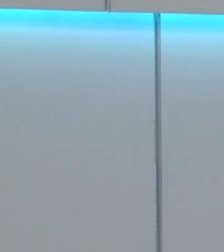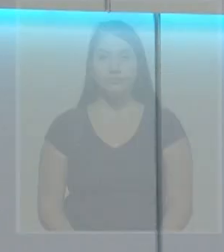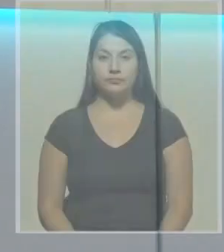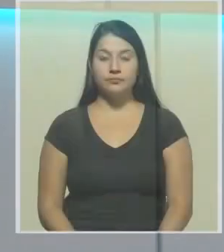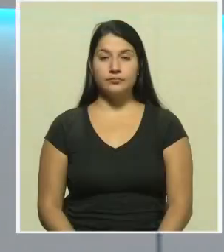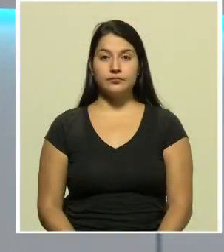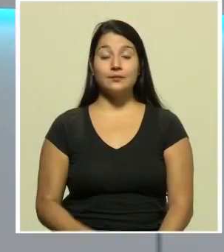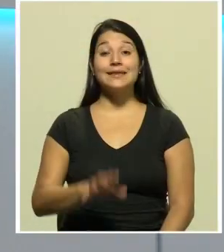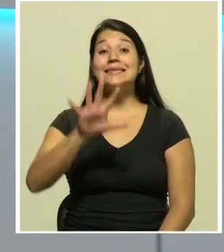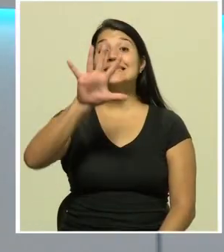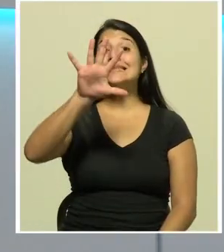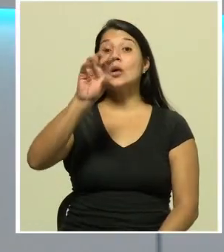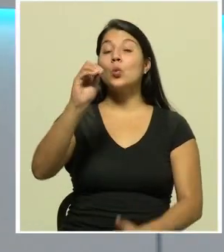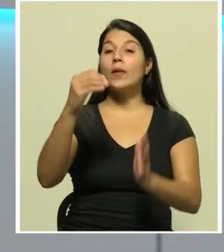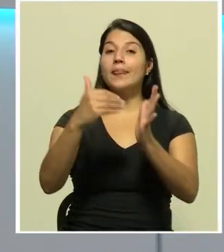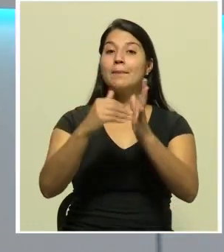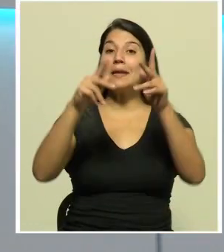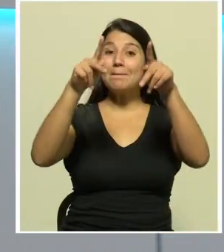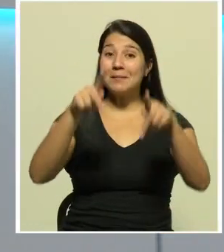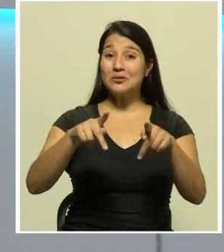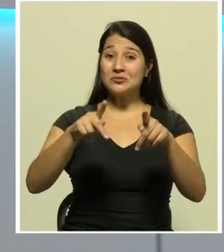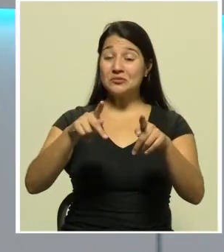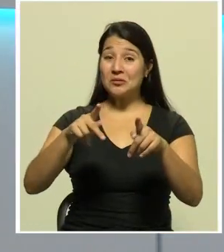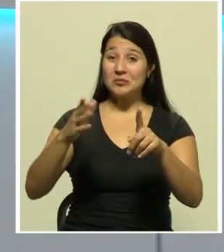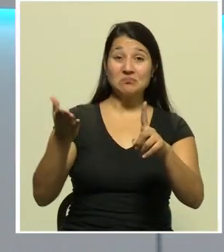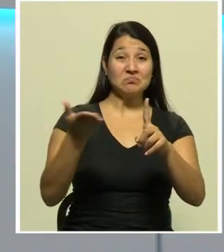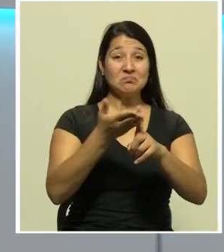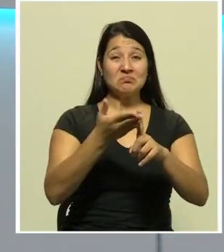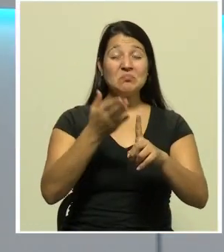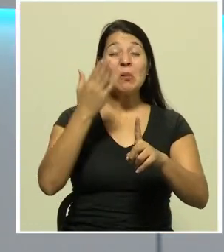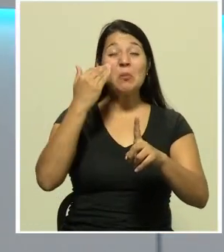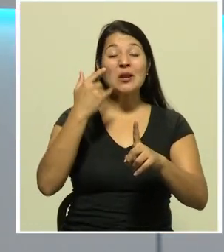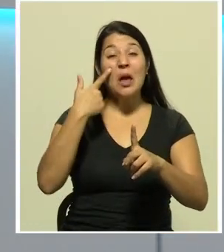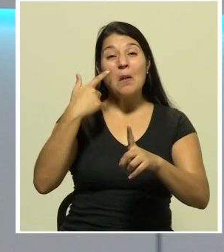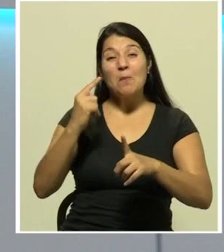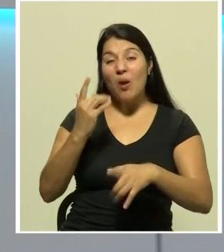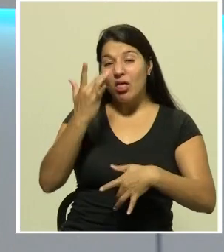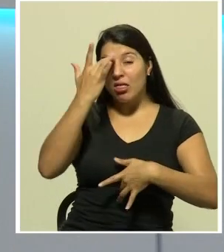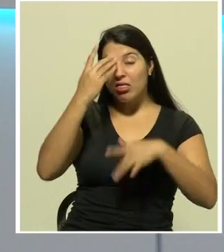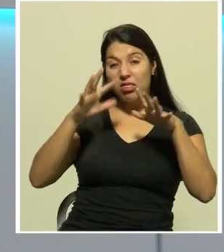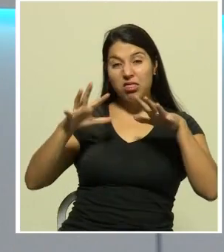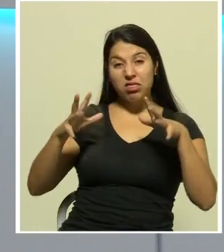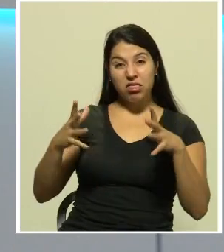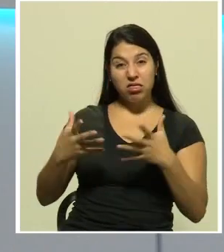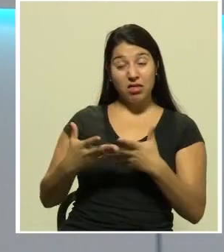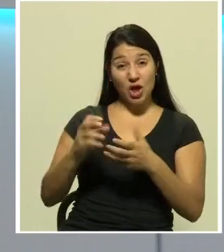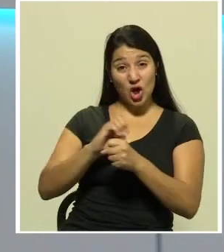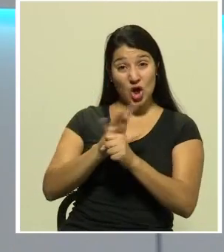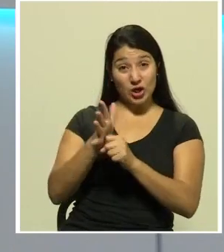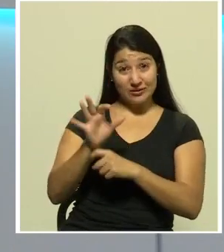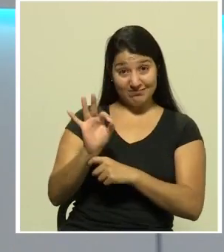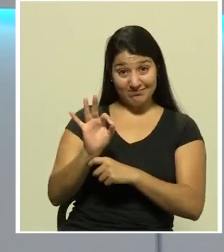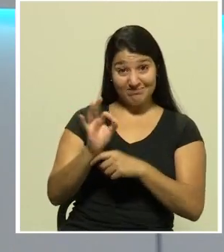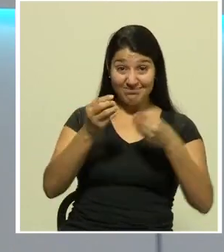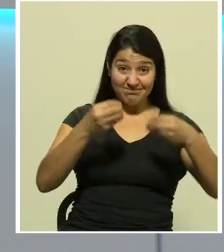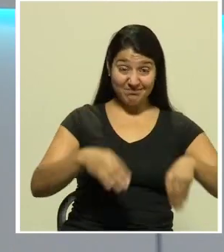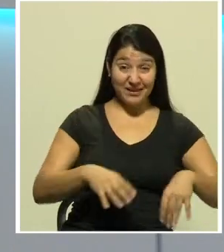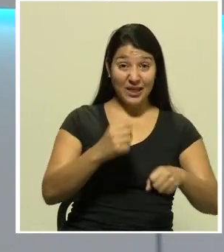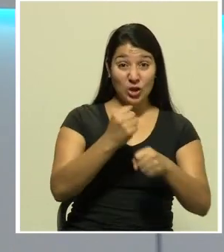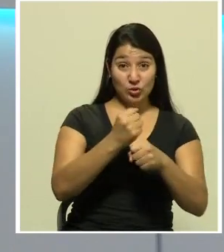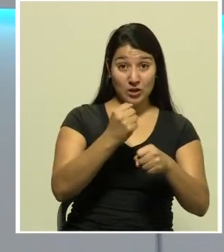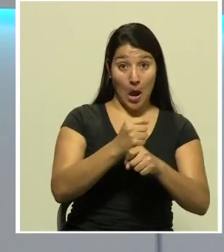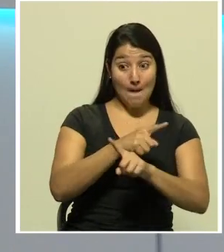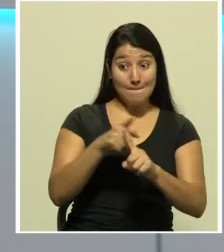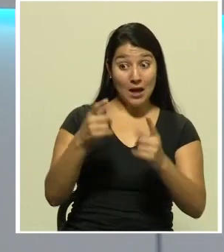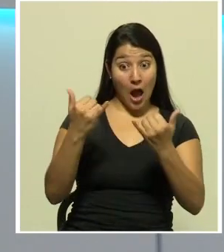50 mil personas afectadas laboralmente por la pandemia de COVID-19 podrán acceder a una beca de